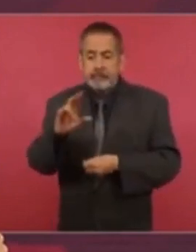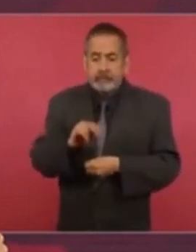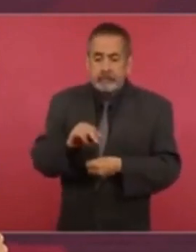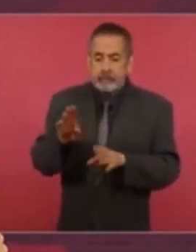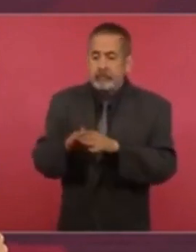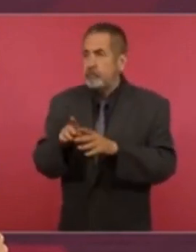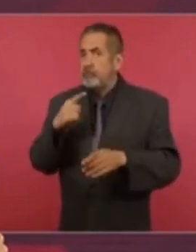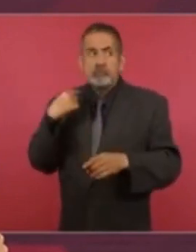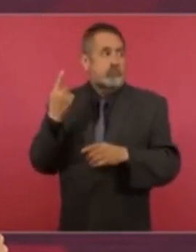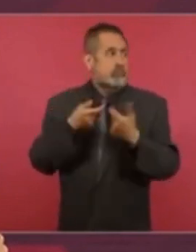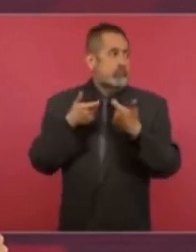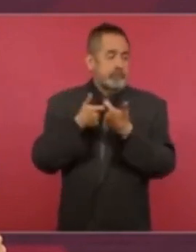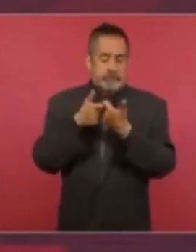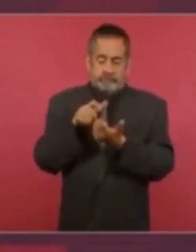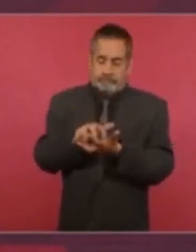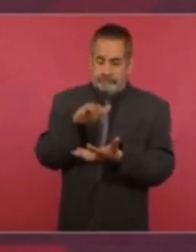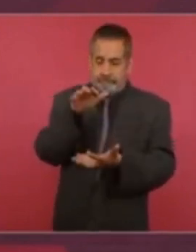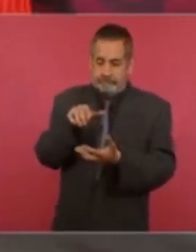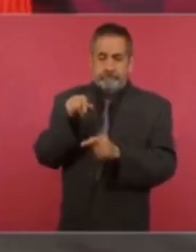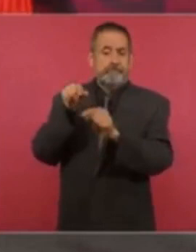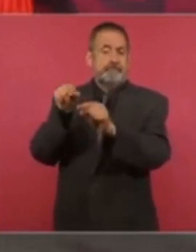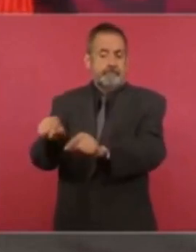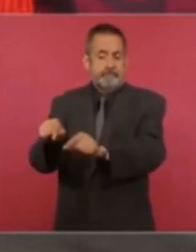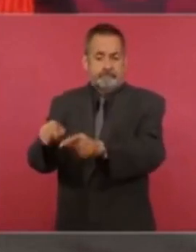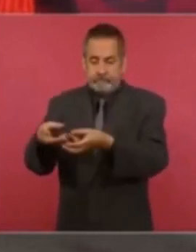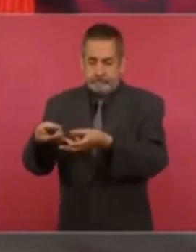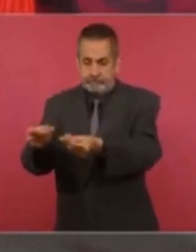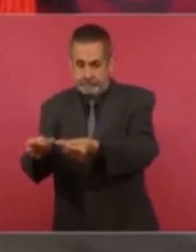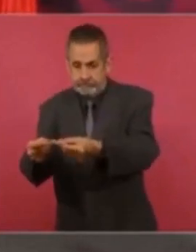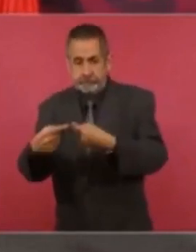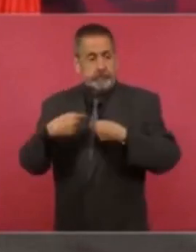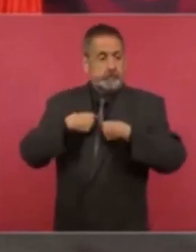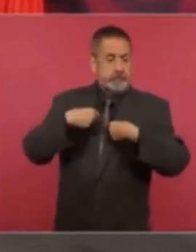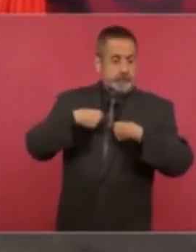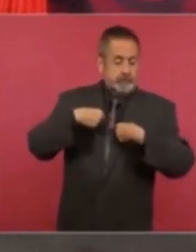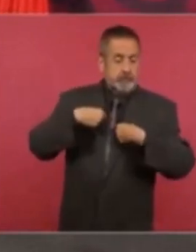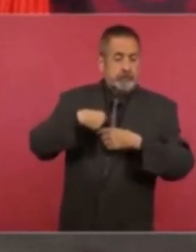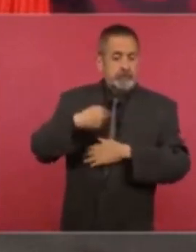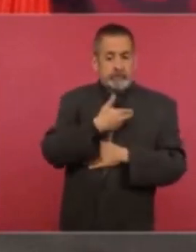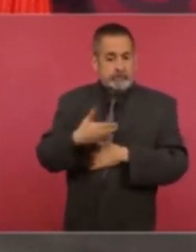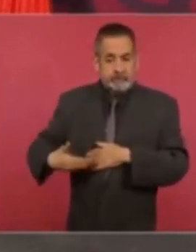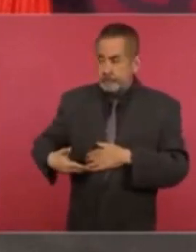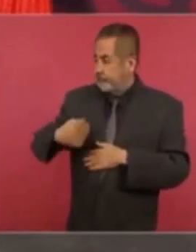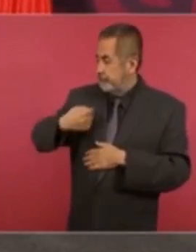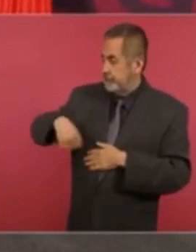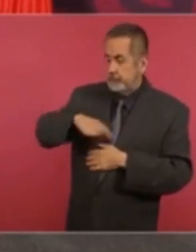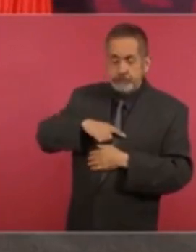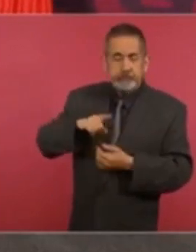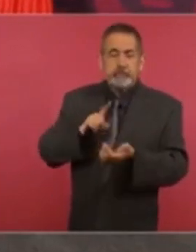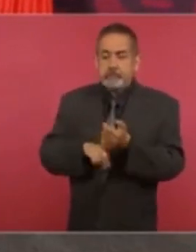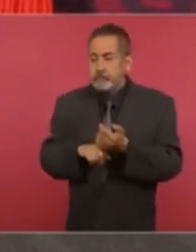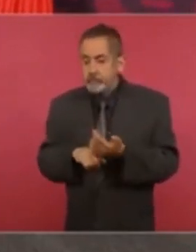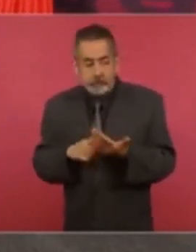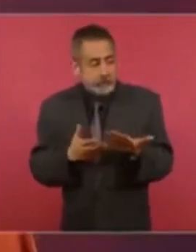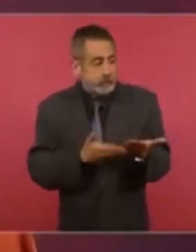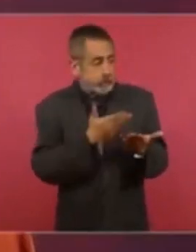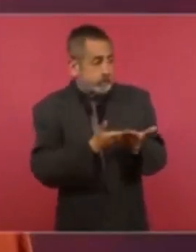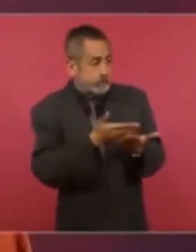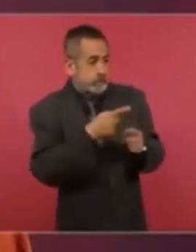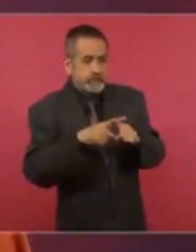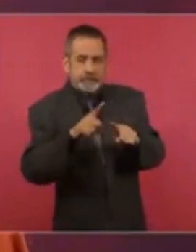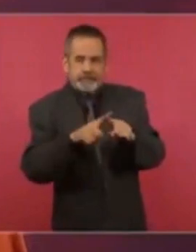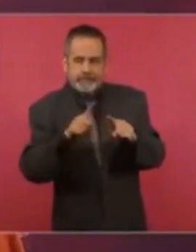todas y todos. Entonces, ¿qué le toca al Ejecutivo? Bueno, pues recoge cuáles son las propuestas que hacen los